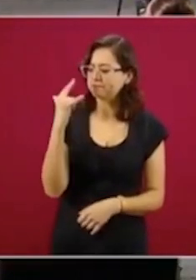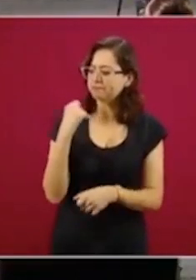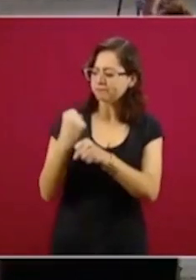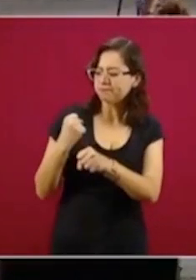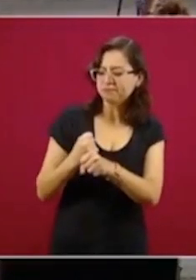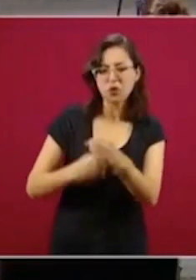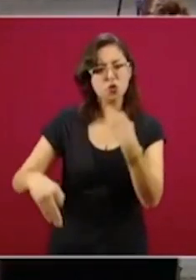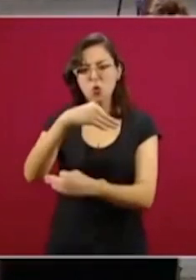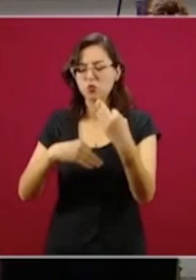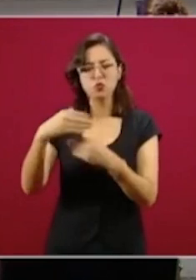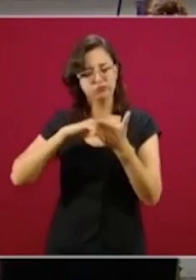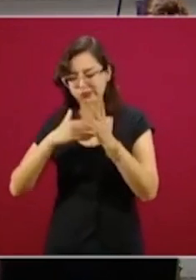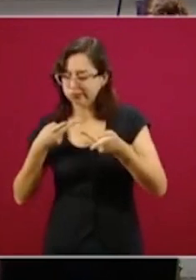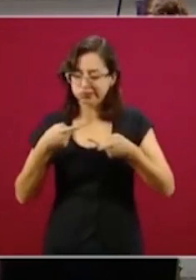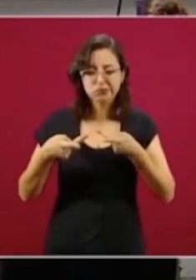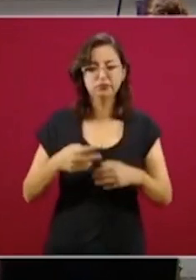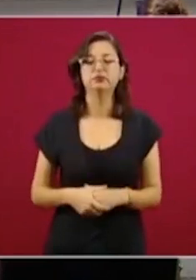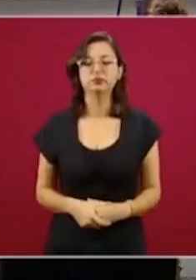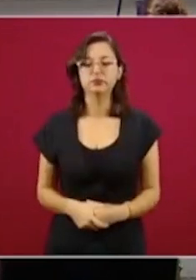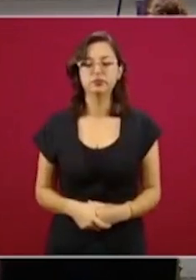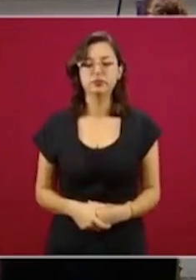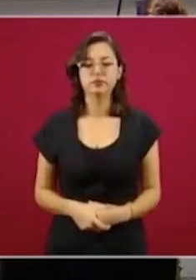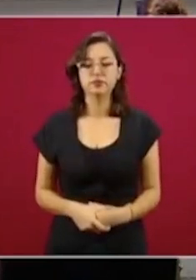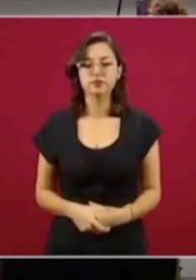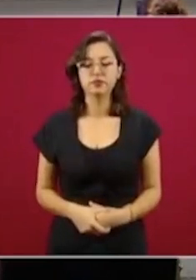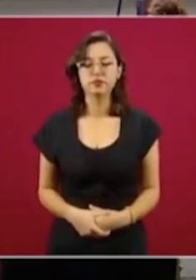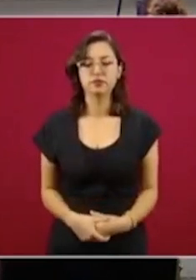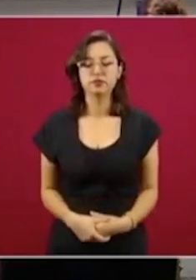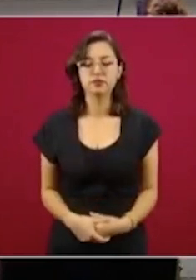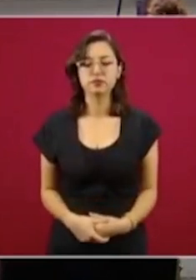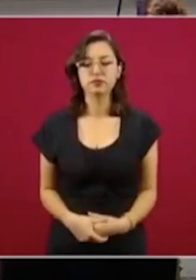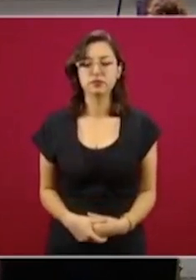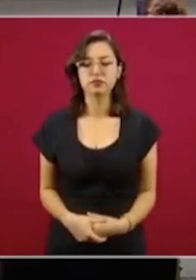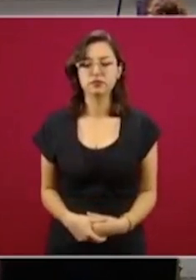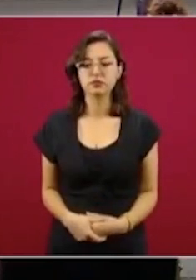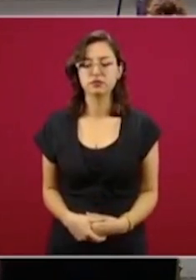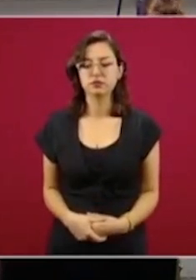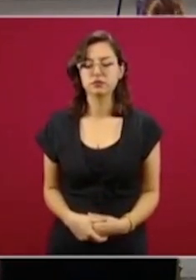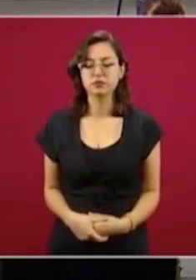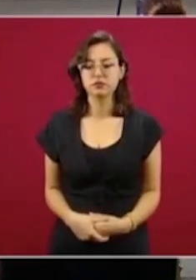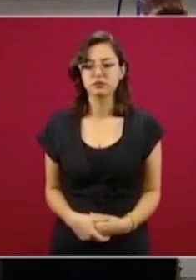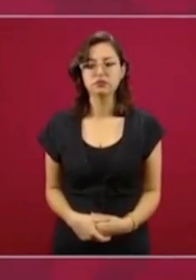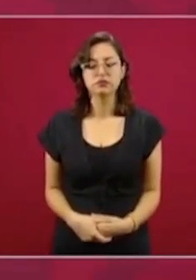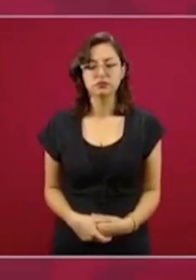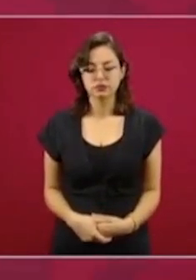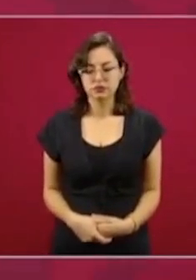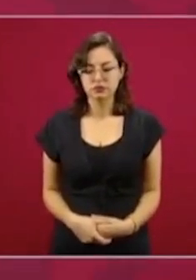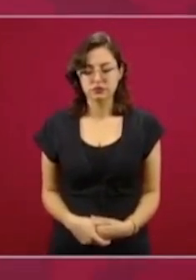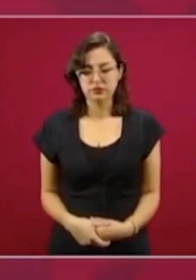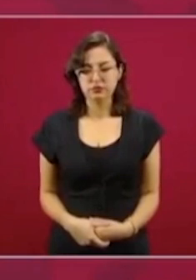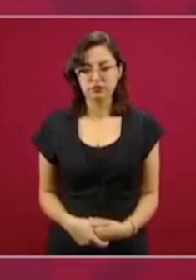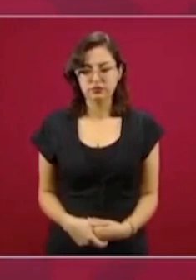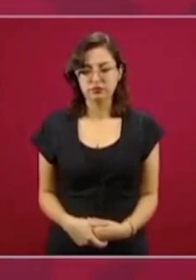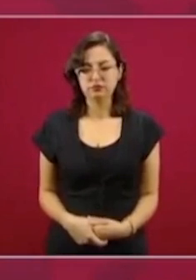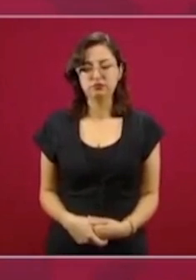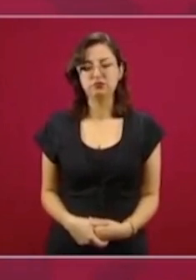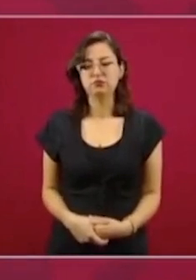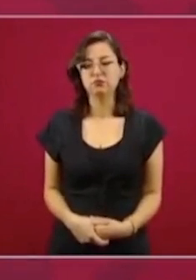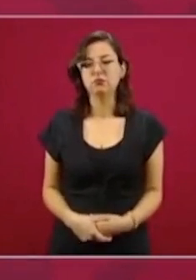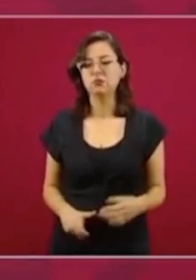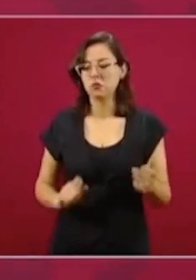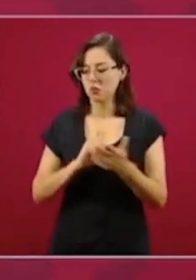vamos a seguir ampliando el programa.